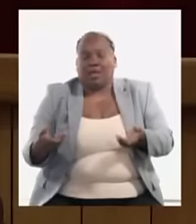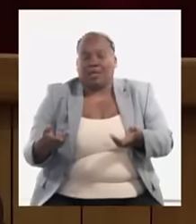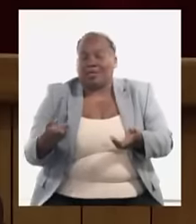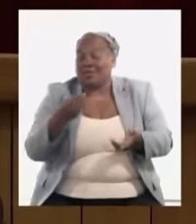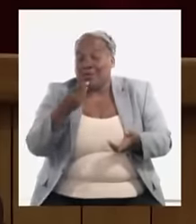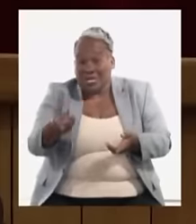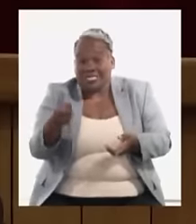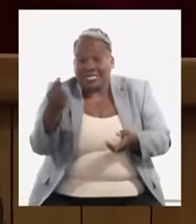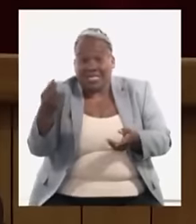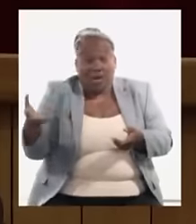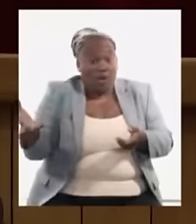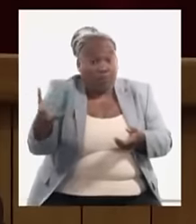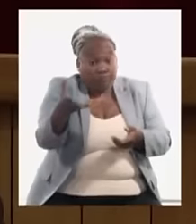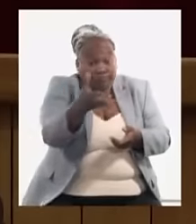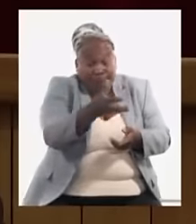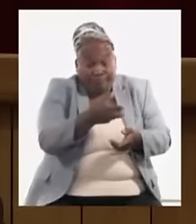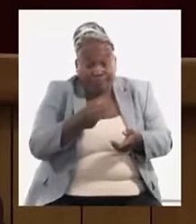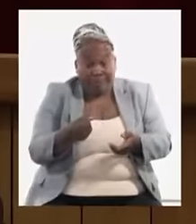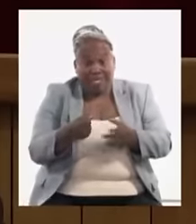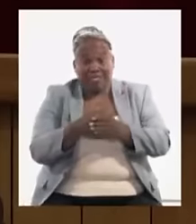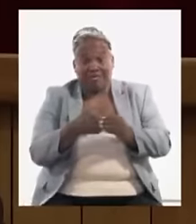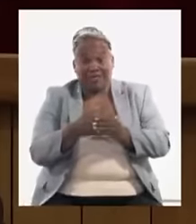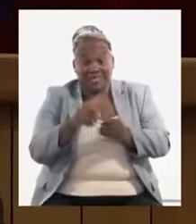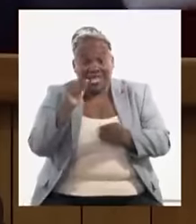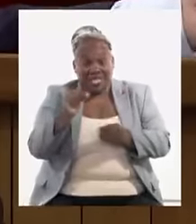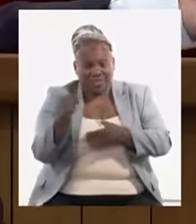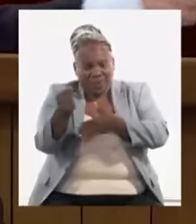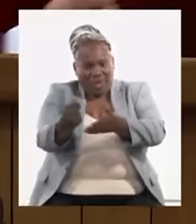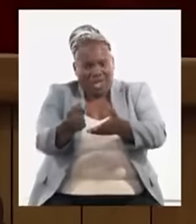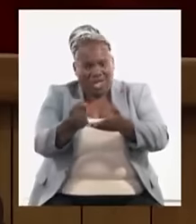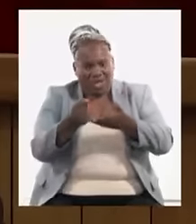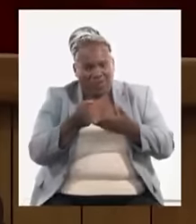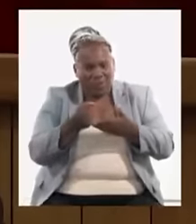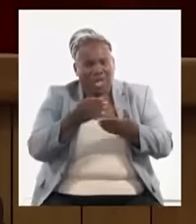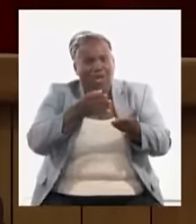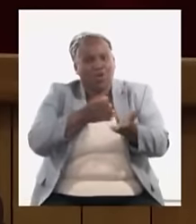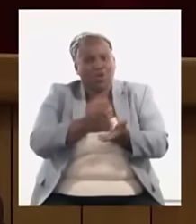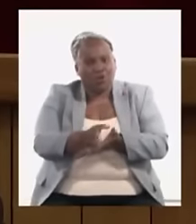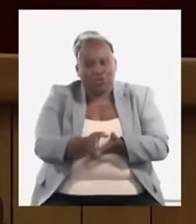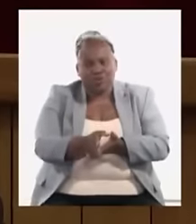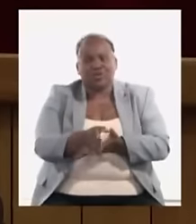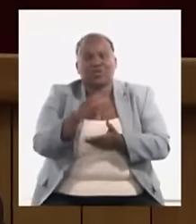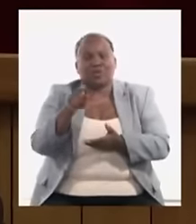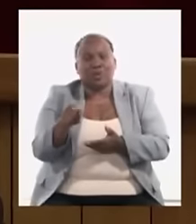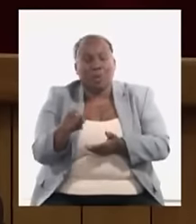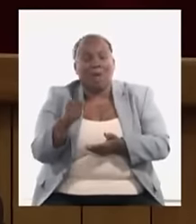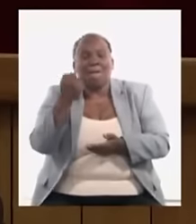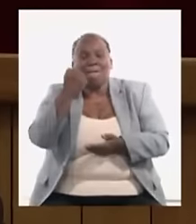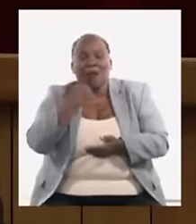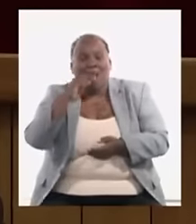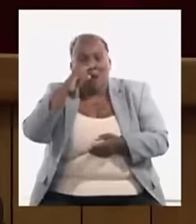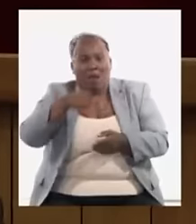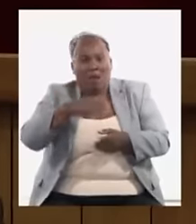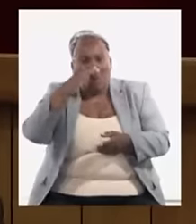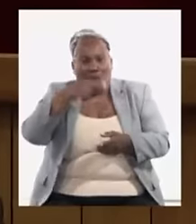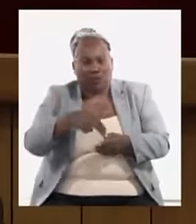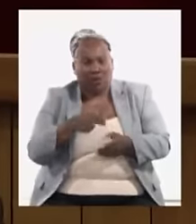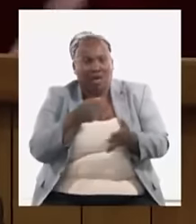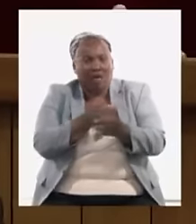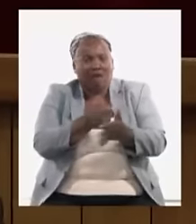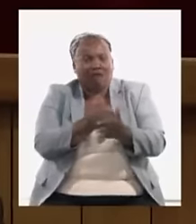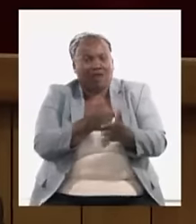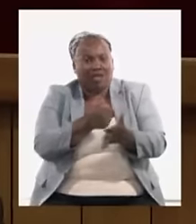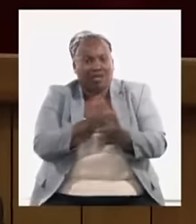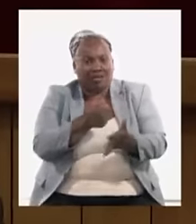con ese dinero que recaudemos en divisas es el que nos permitirá seguir adquiriendo más combustible para poder enfrentar